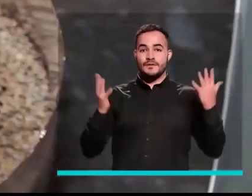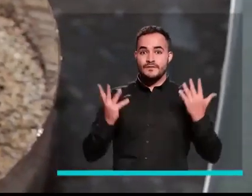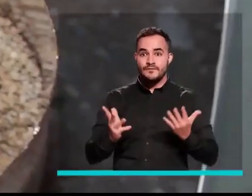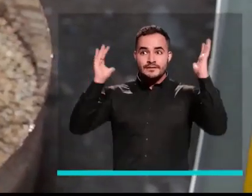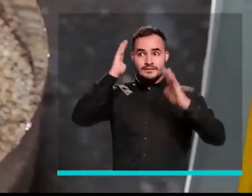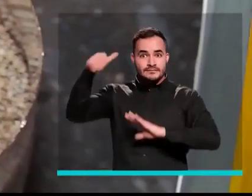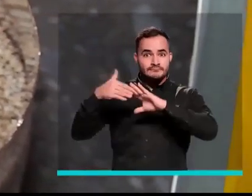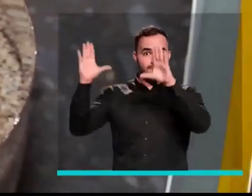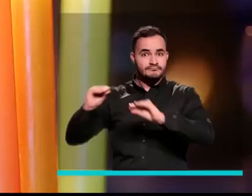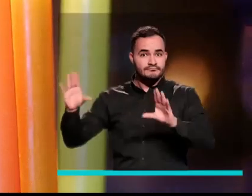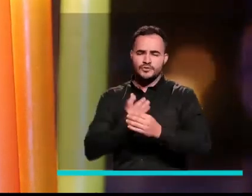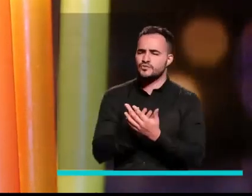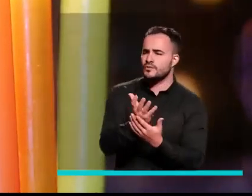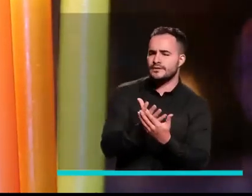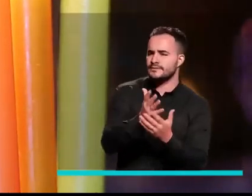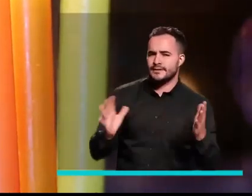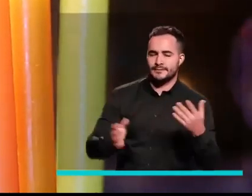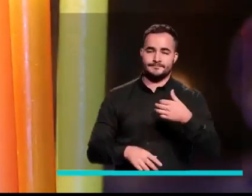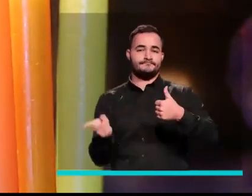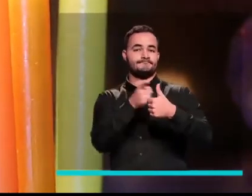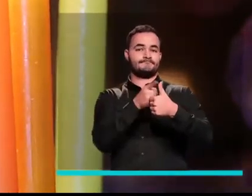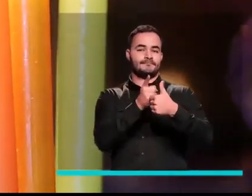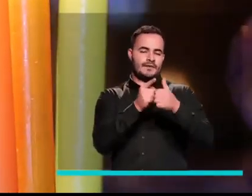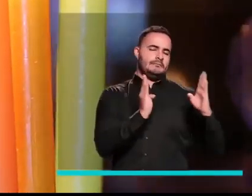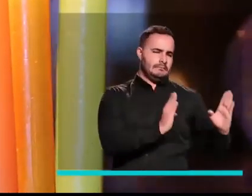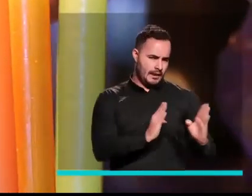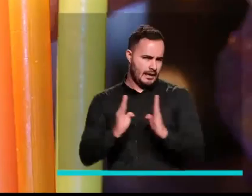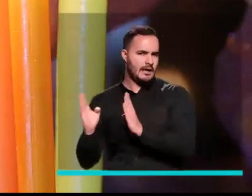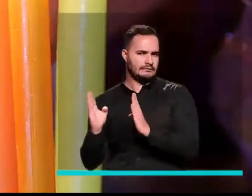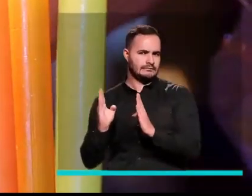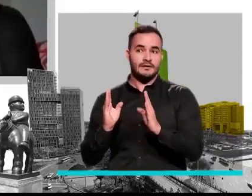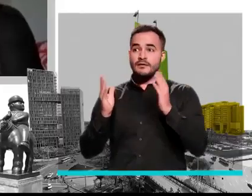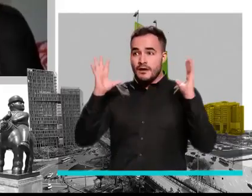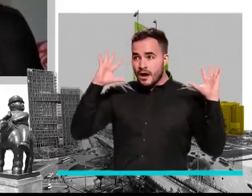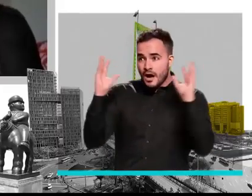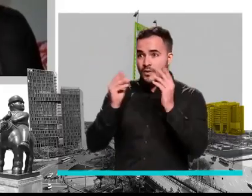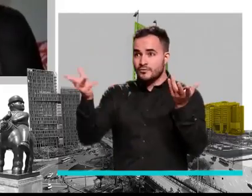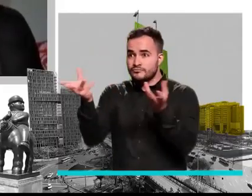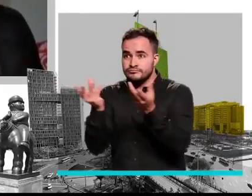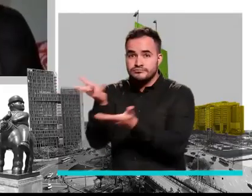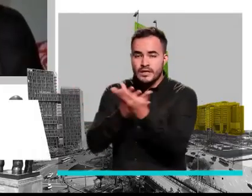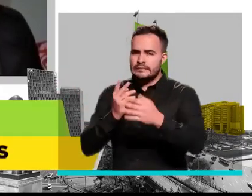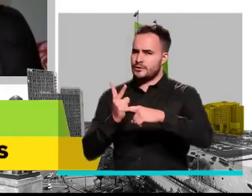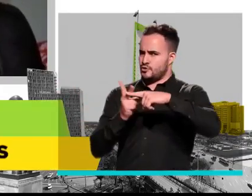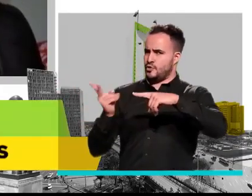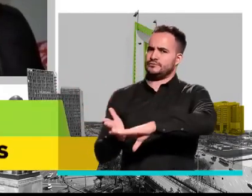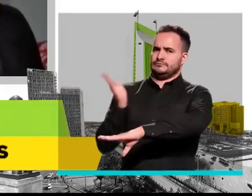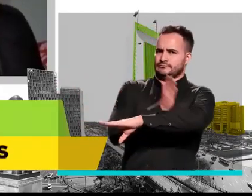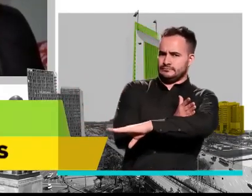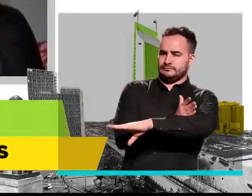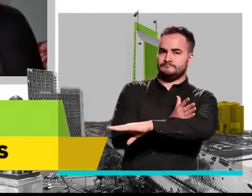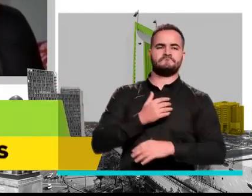Para planear nuestras fiestas y celebraciones se recomienda, uno, hacer una planificación al menos dos semanas antes. Entonces,